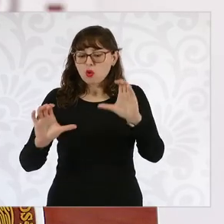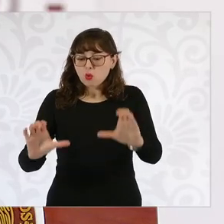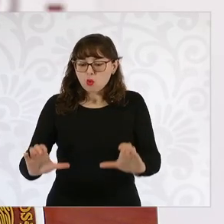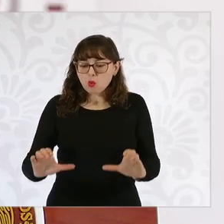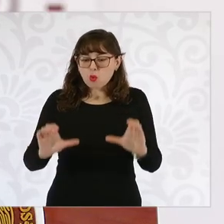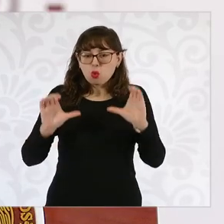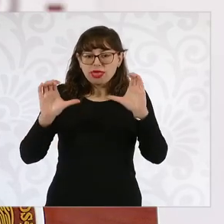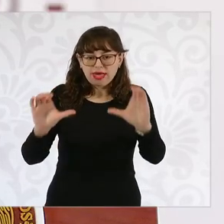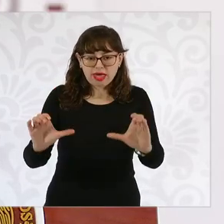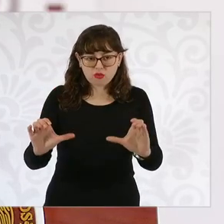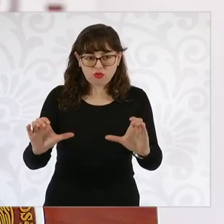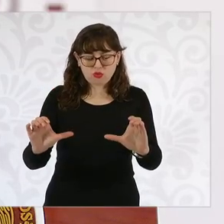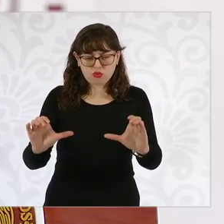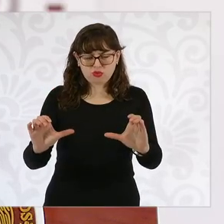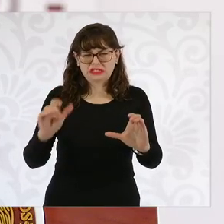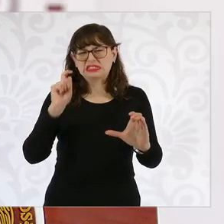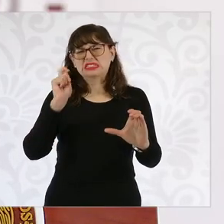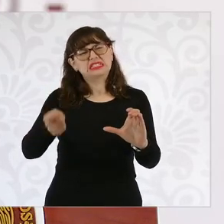de Cuidados?